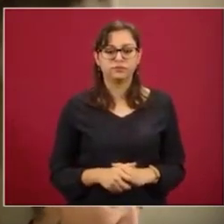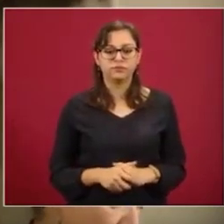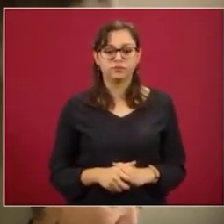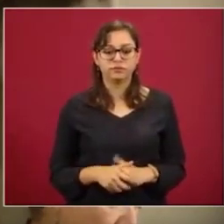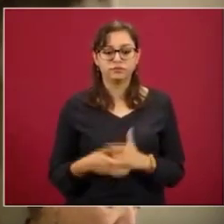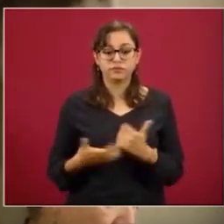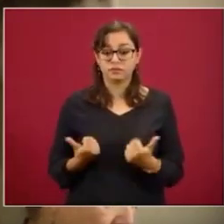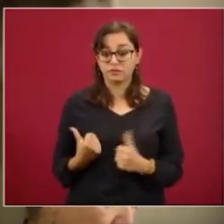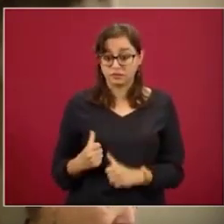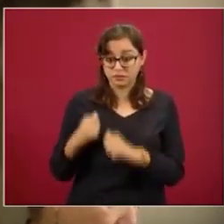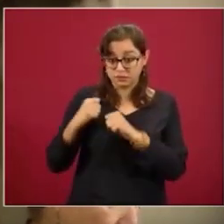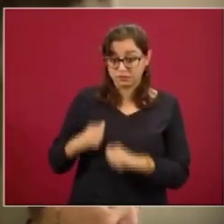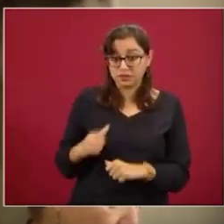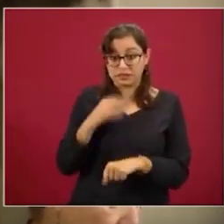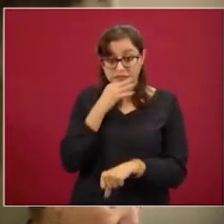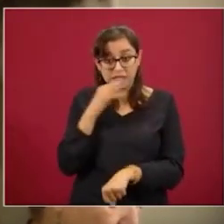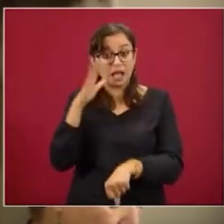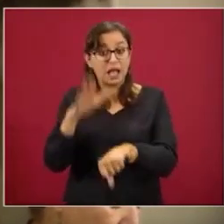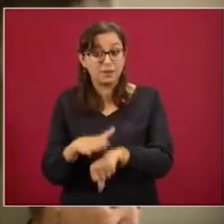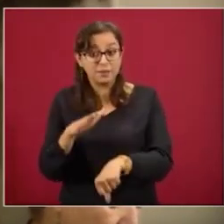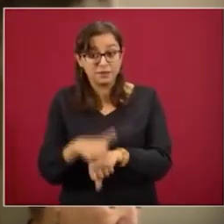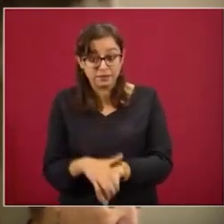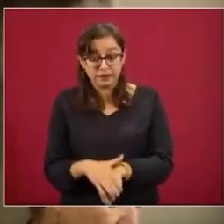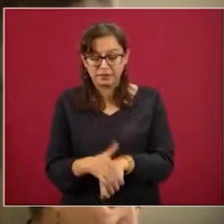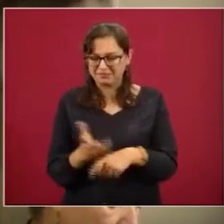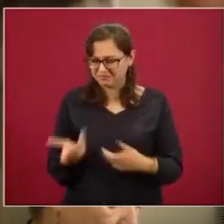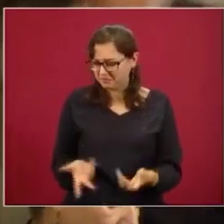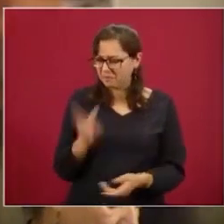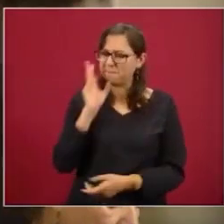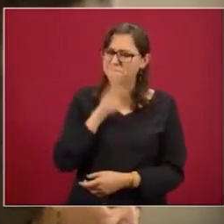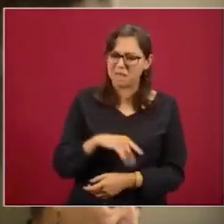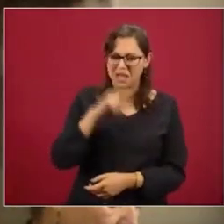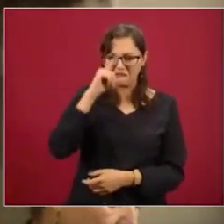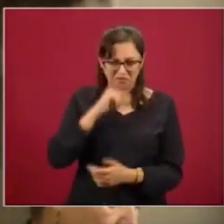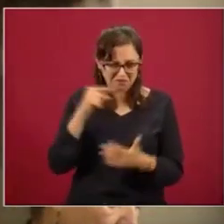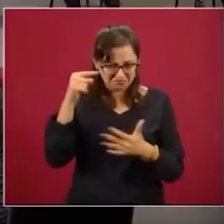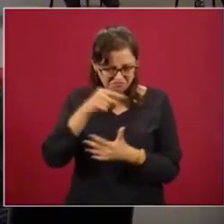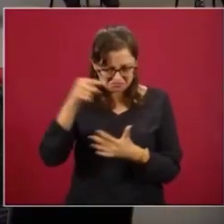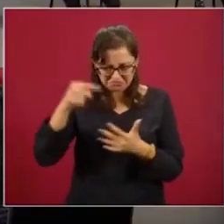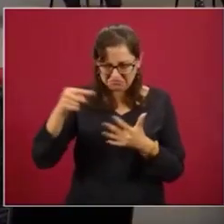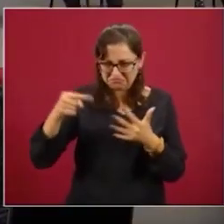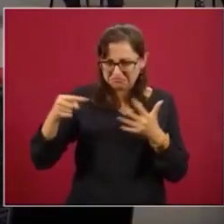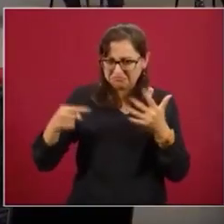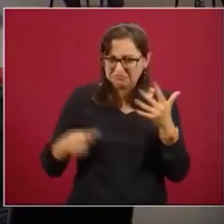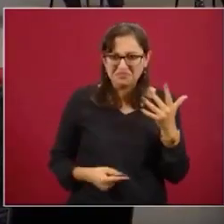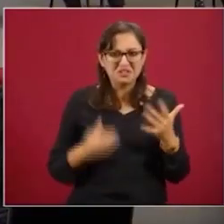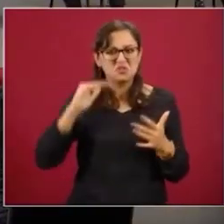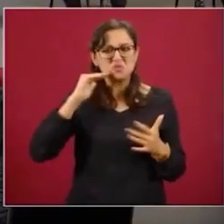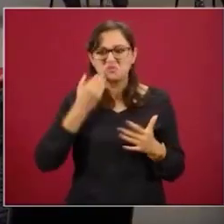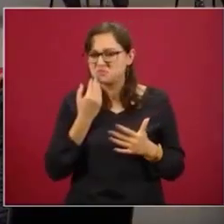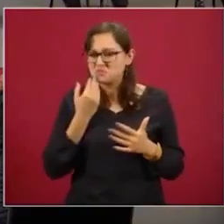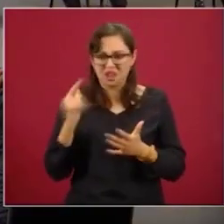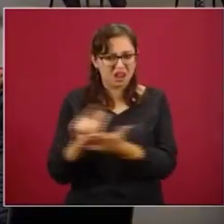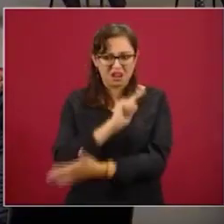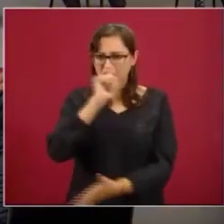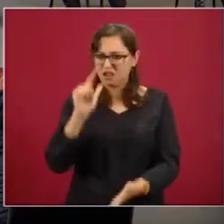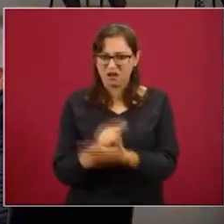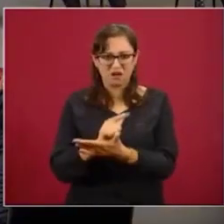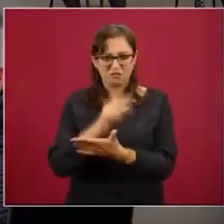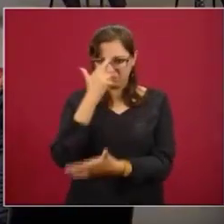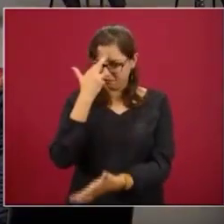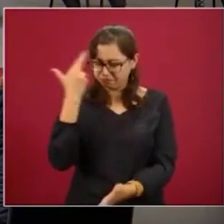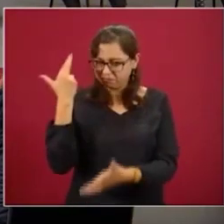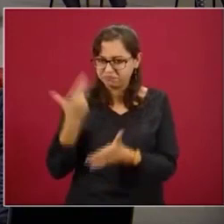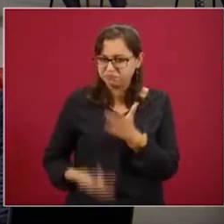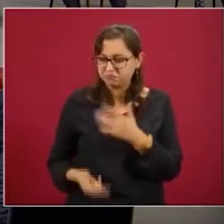fueron informadas previamente de las irregularidades y las ilegalidades que estaba cometiendo